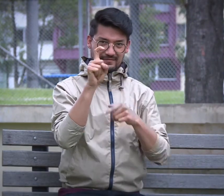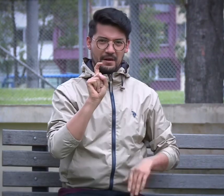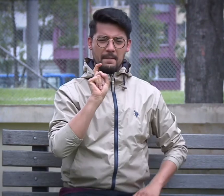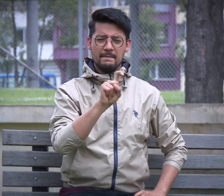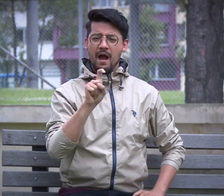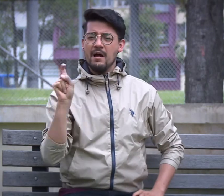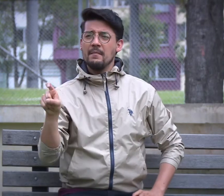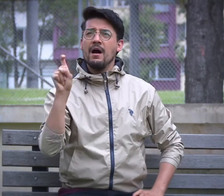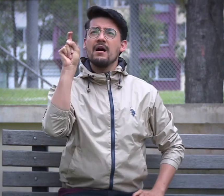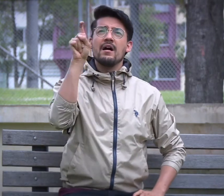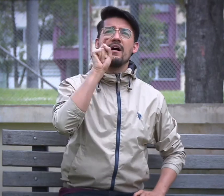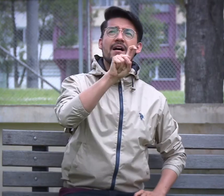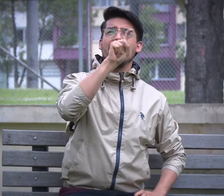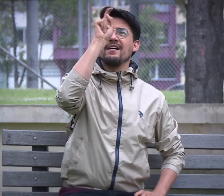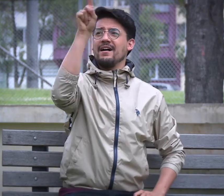así.